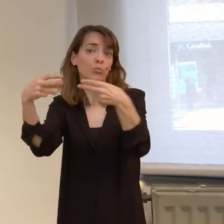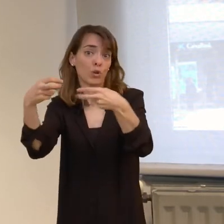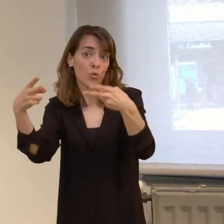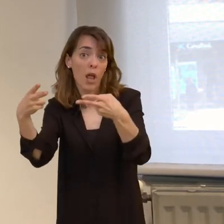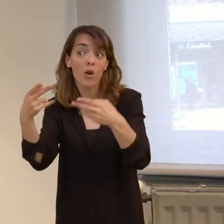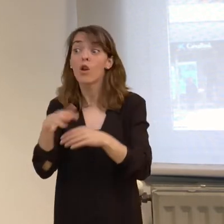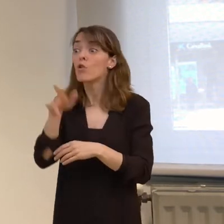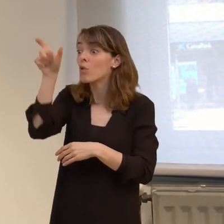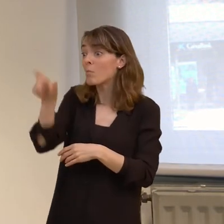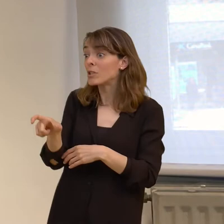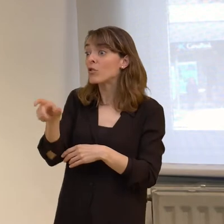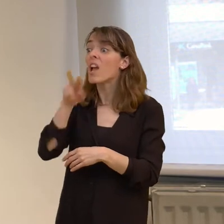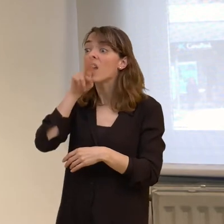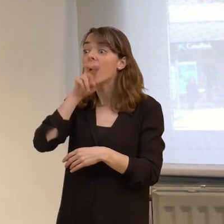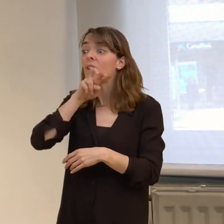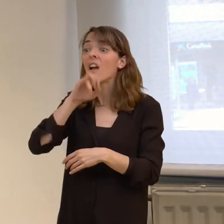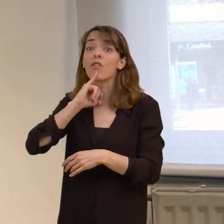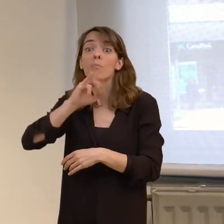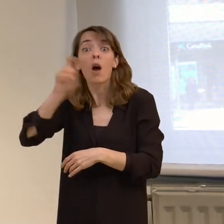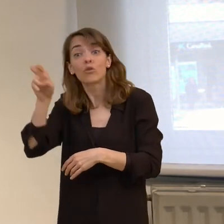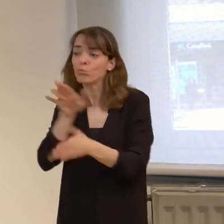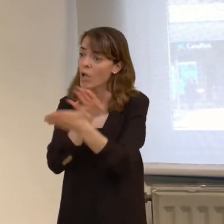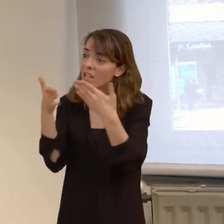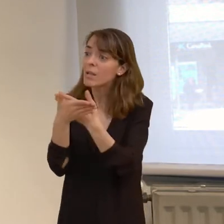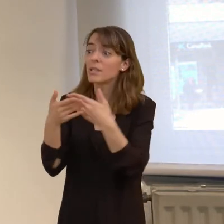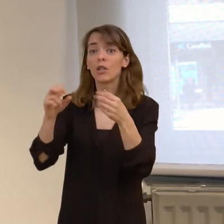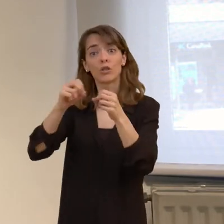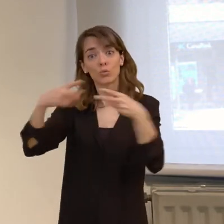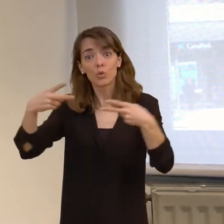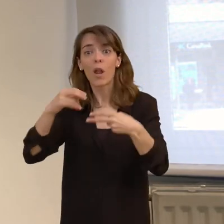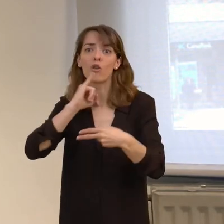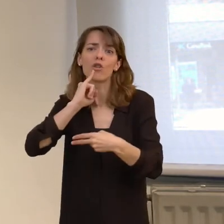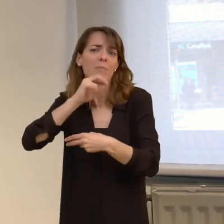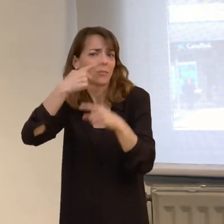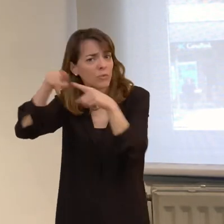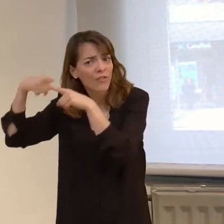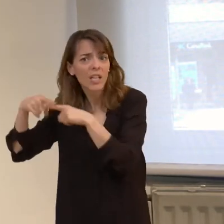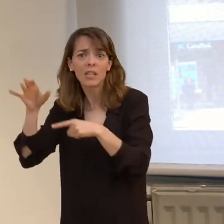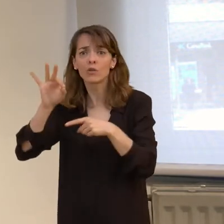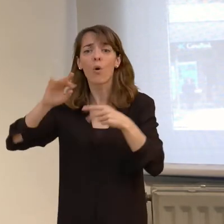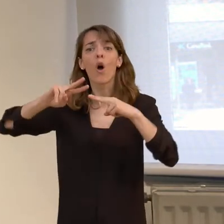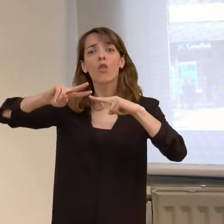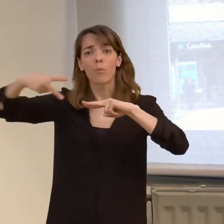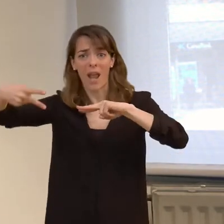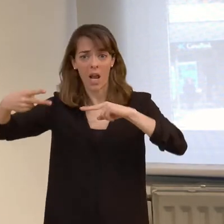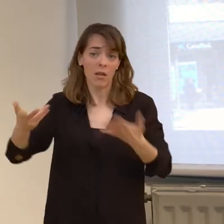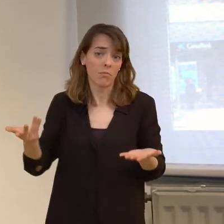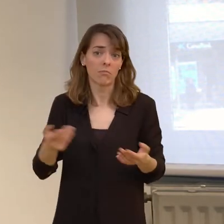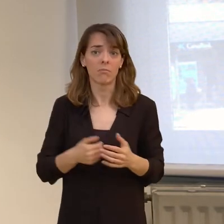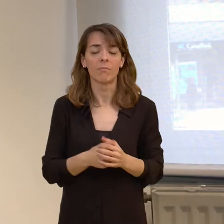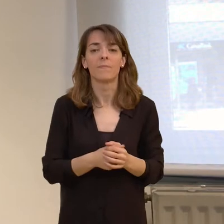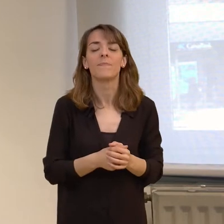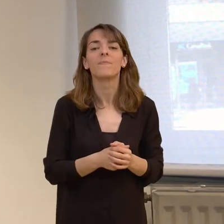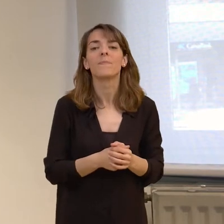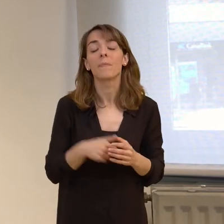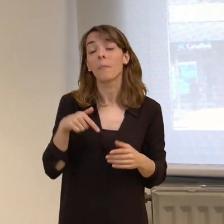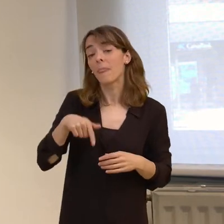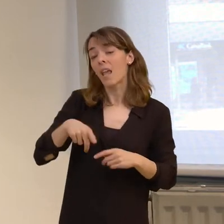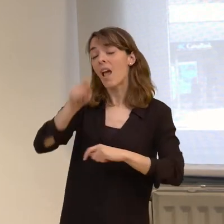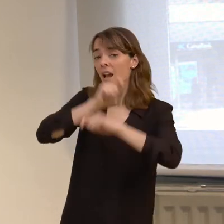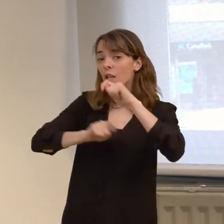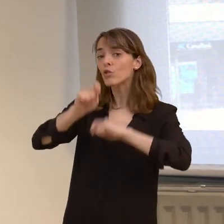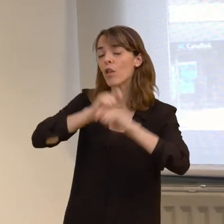subtitulado. Y una persona que habla otro idioma, pues a través del subtitulado de distintos idiomas o el doblaje. Desde la propia